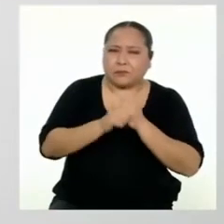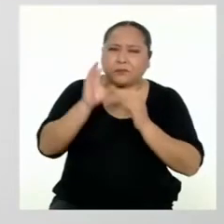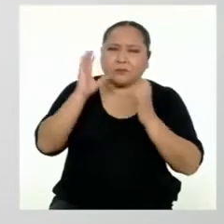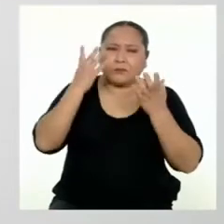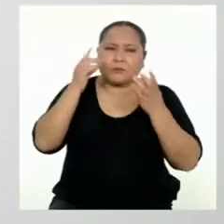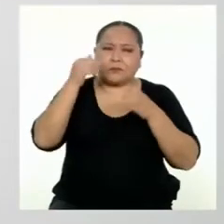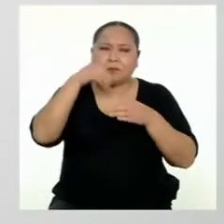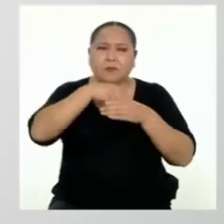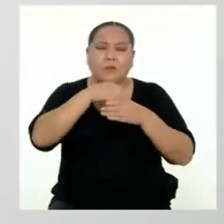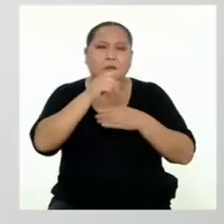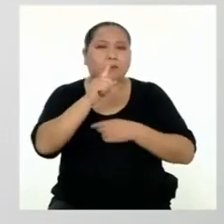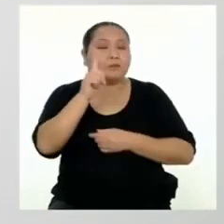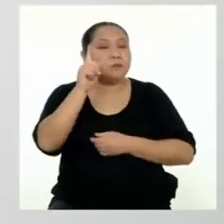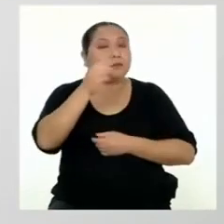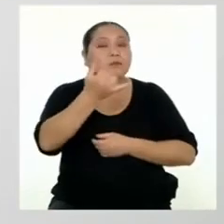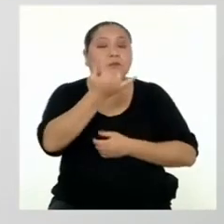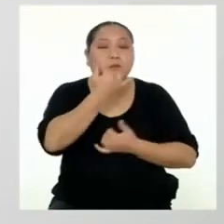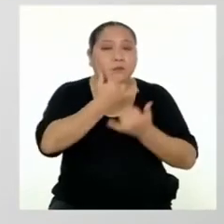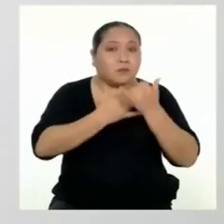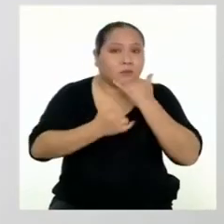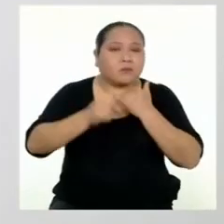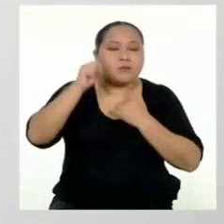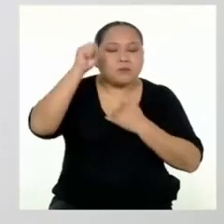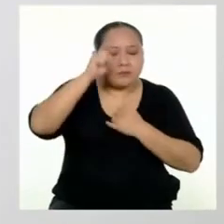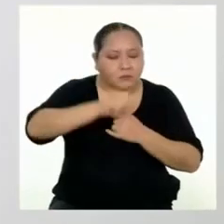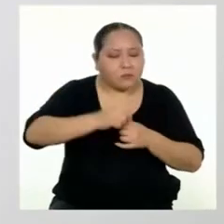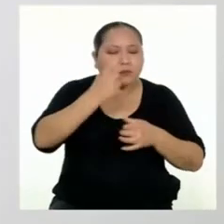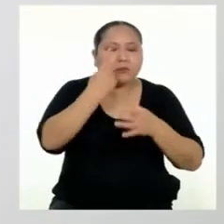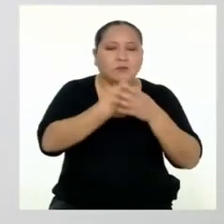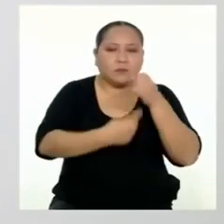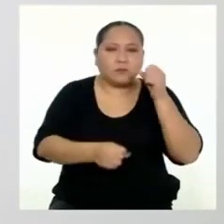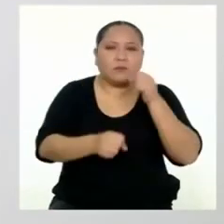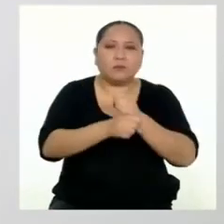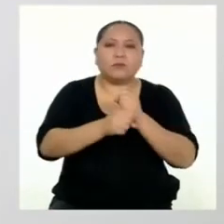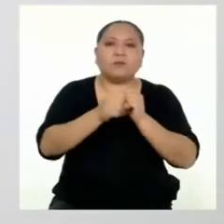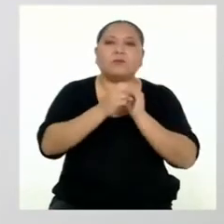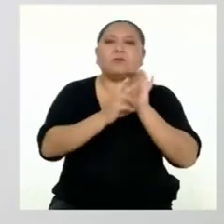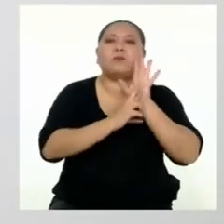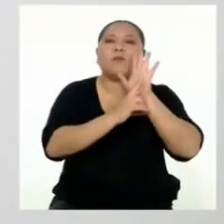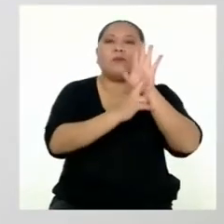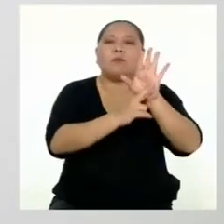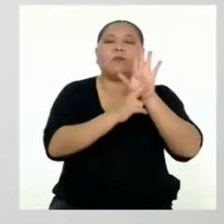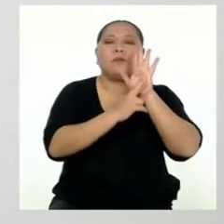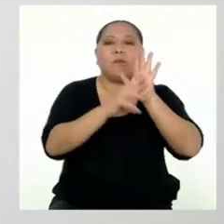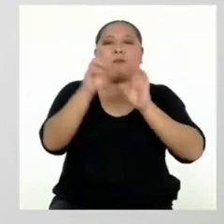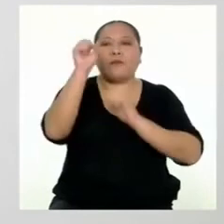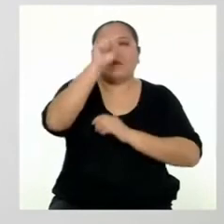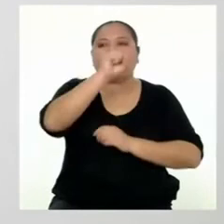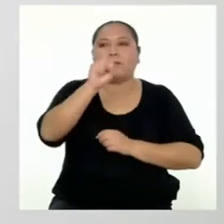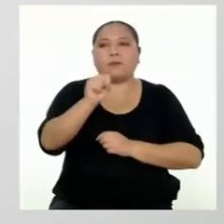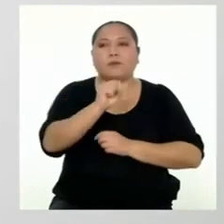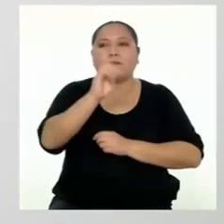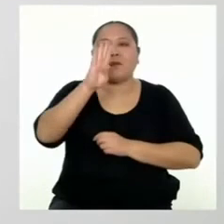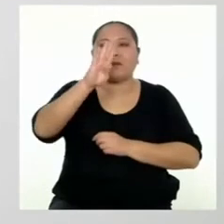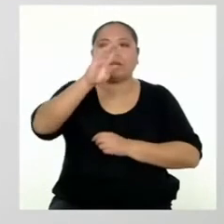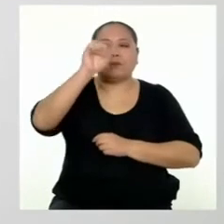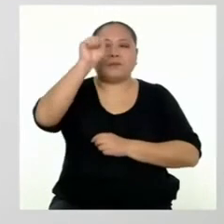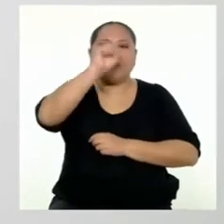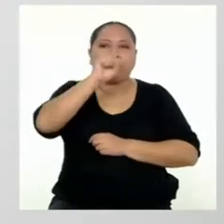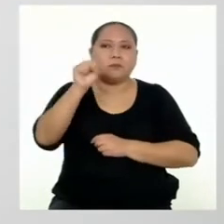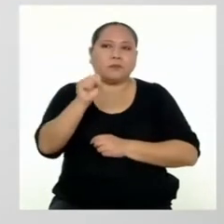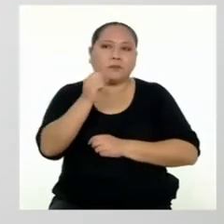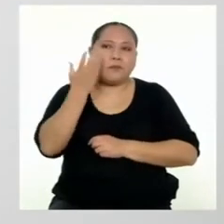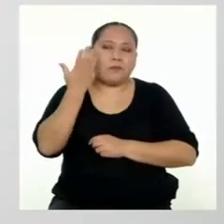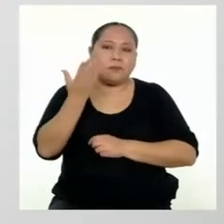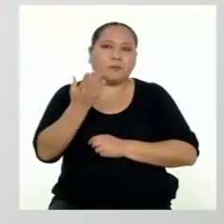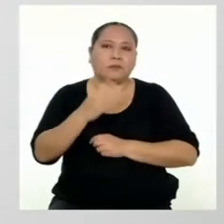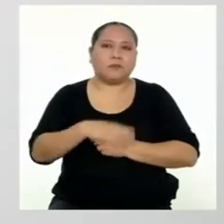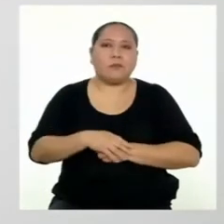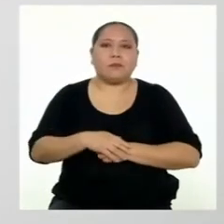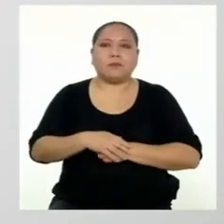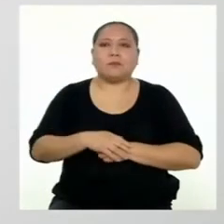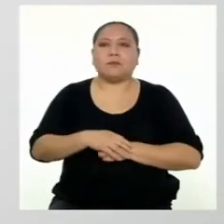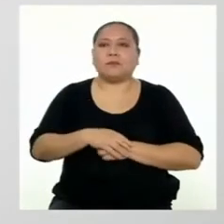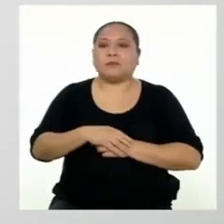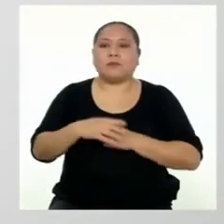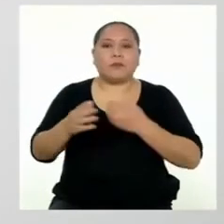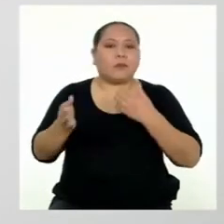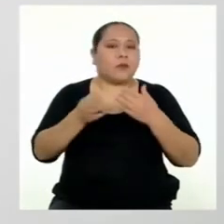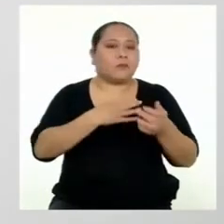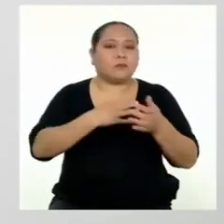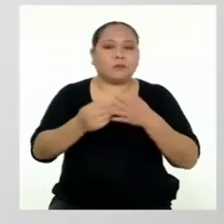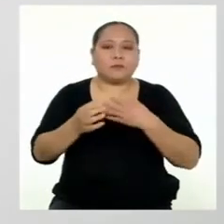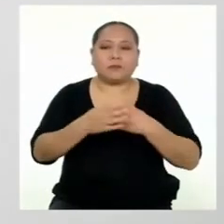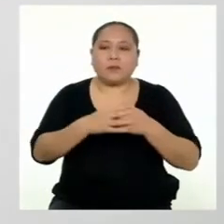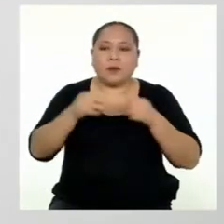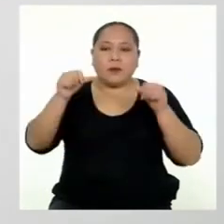Son muy confiables porque están respaldadas por la superintendencia de bancos y seguros ante